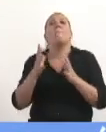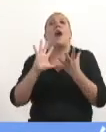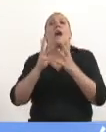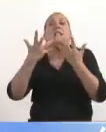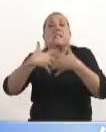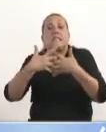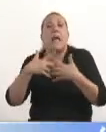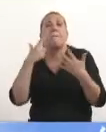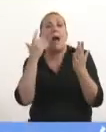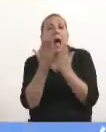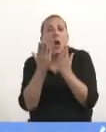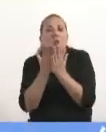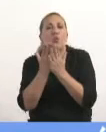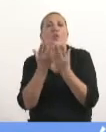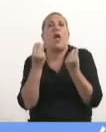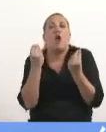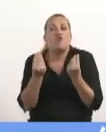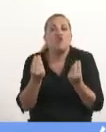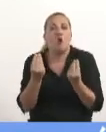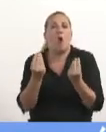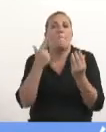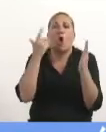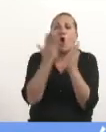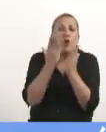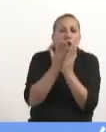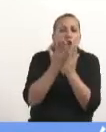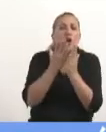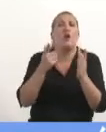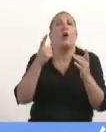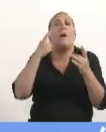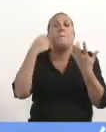para que hagamos un profundo aprovechamiento.